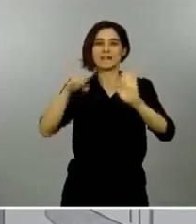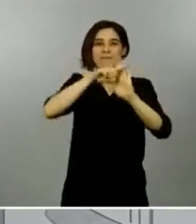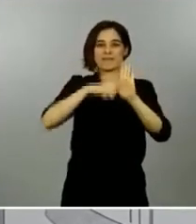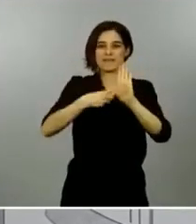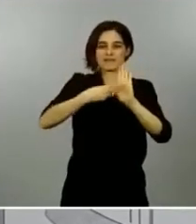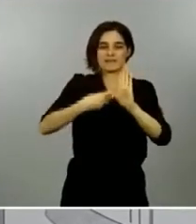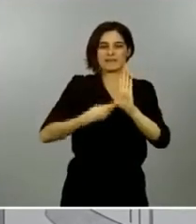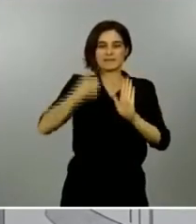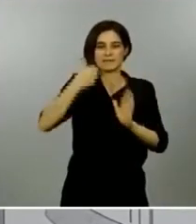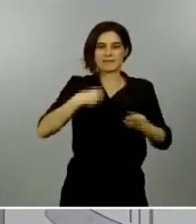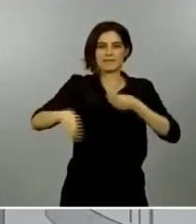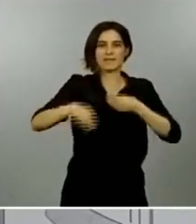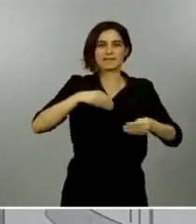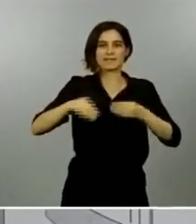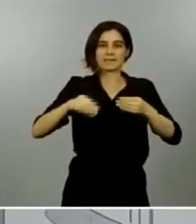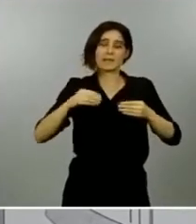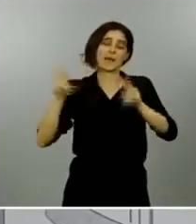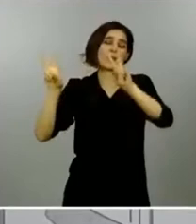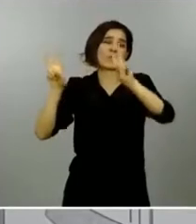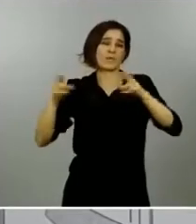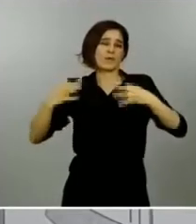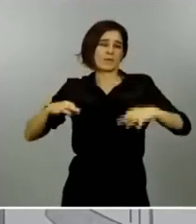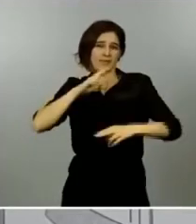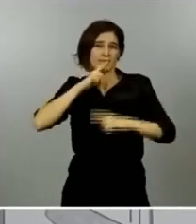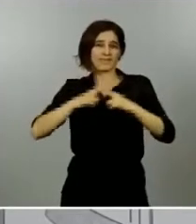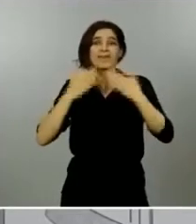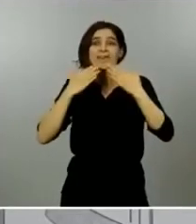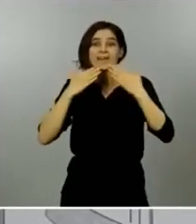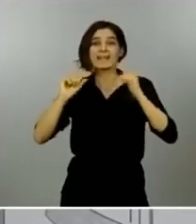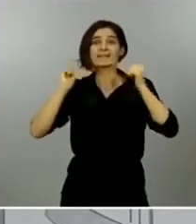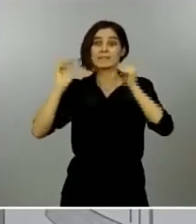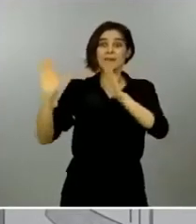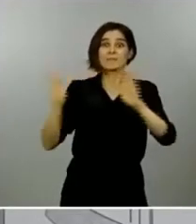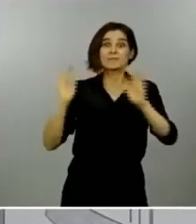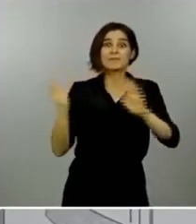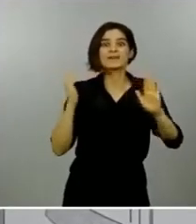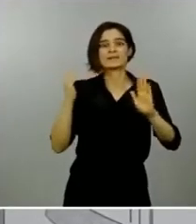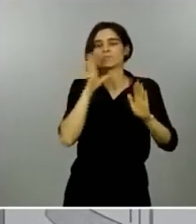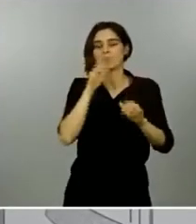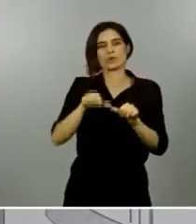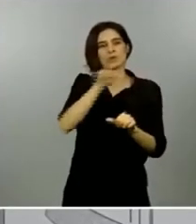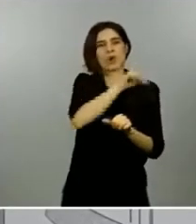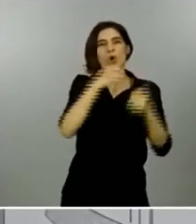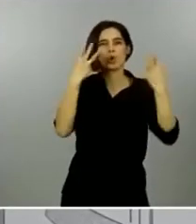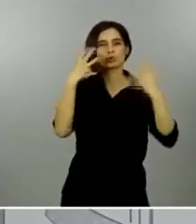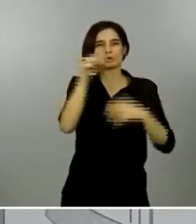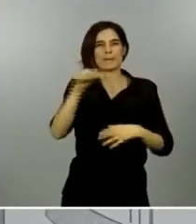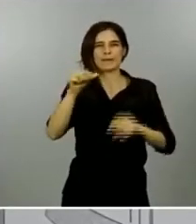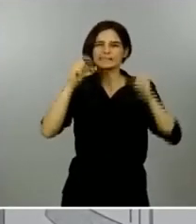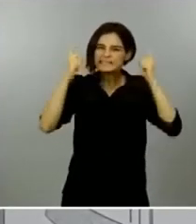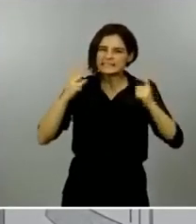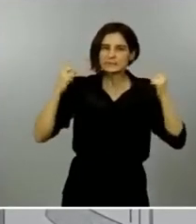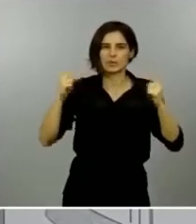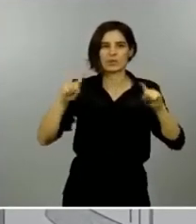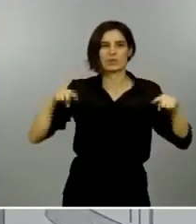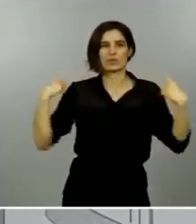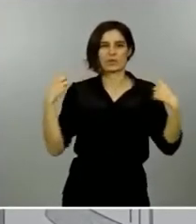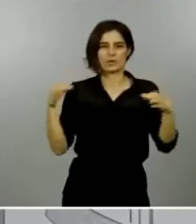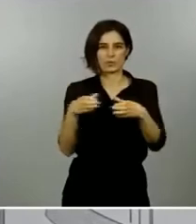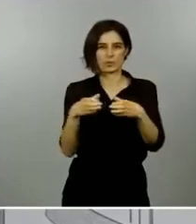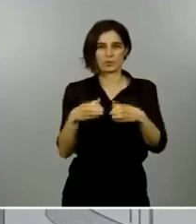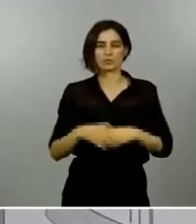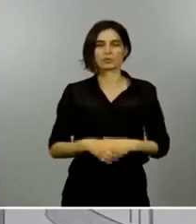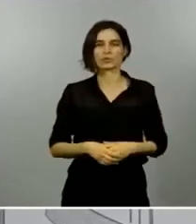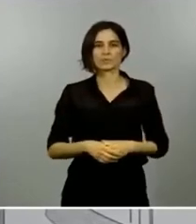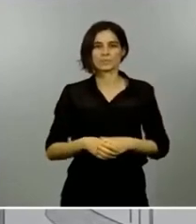esfuerzo colectivo que hemos puesto en marcha durante estas últimas ocho semanas. Y tal y como advertimos, este tránsito